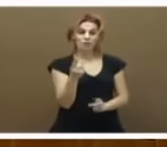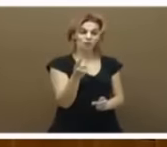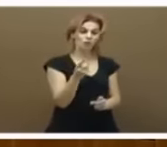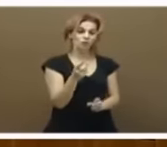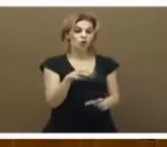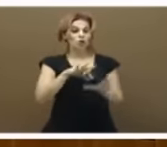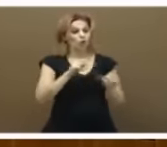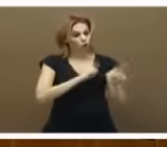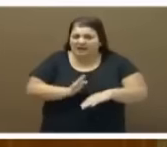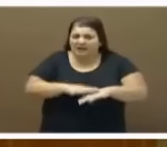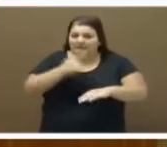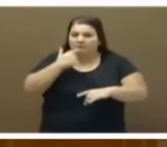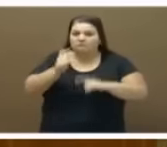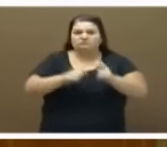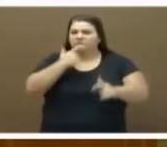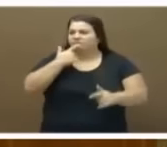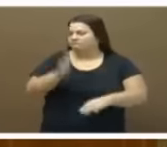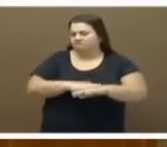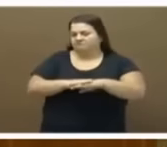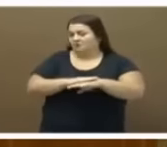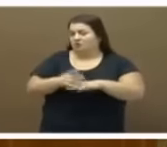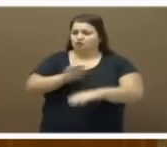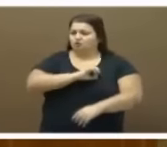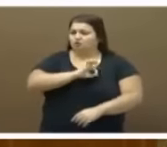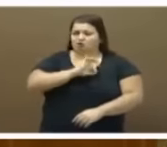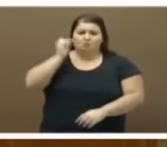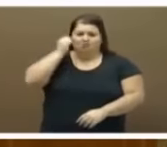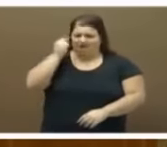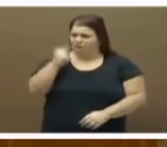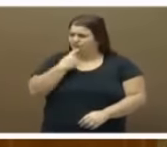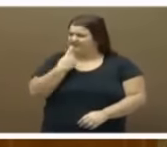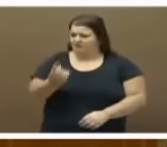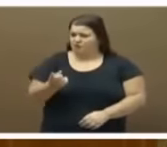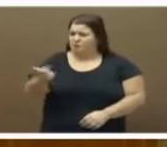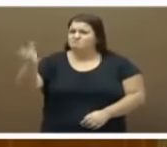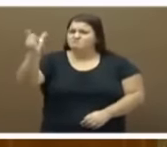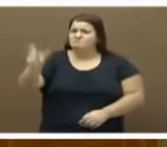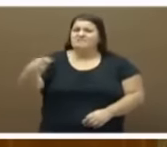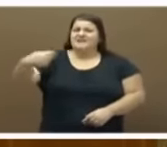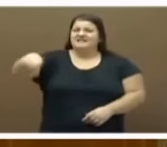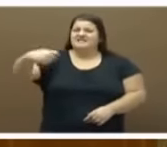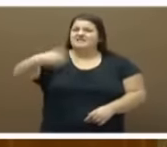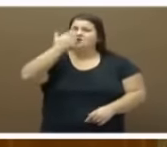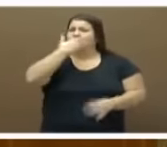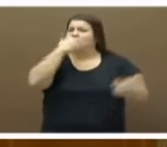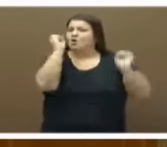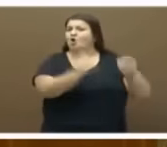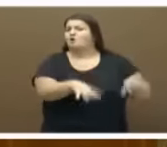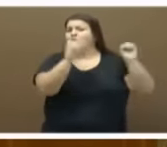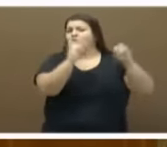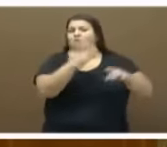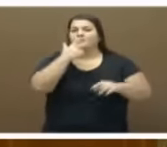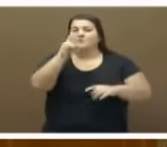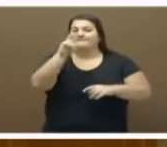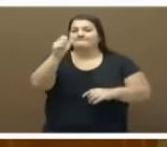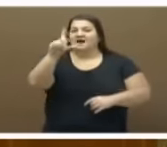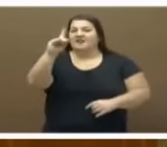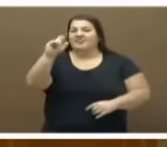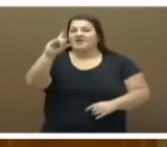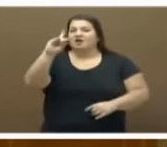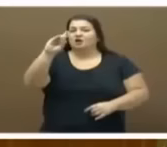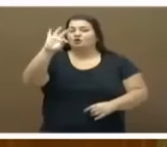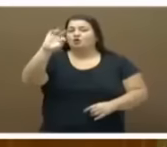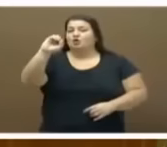exclusión social y contra la pobreza. Mire, señor Monago, usted fue el presidente del abandono escolar. Valde Torres, año